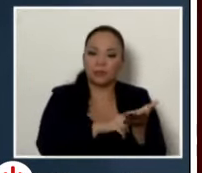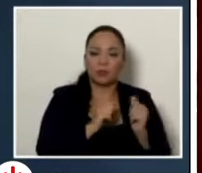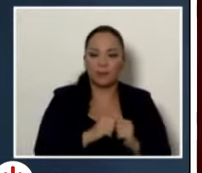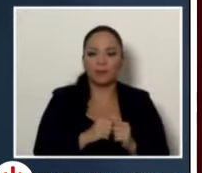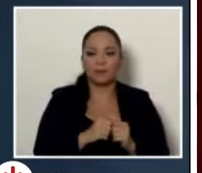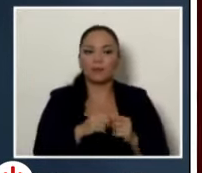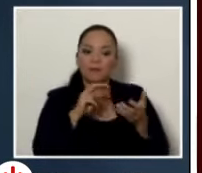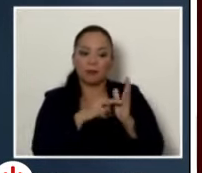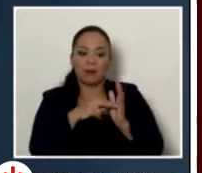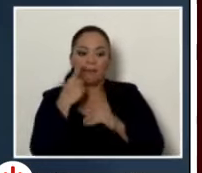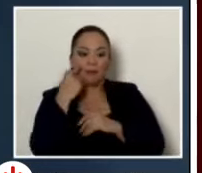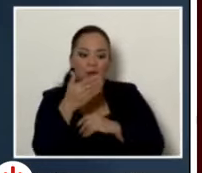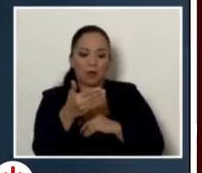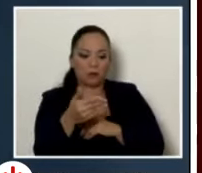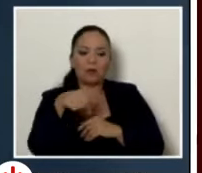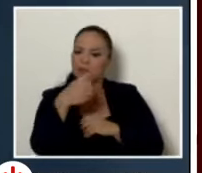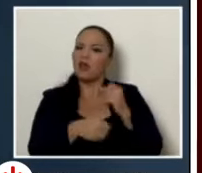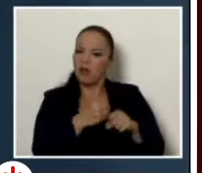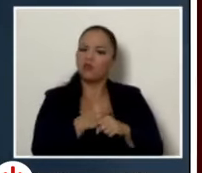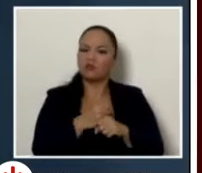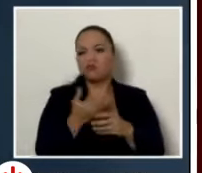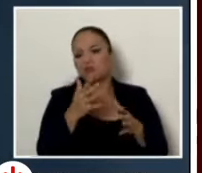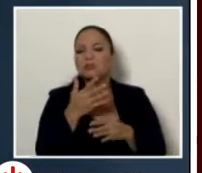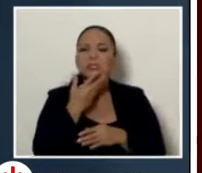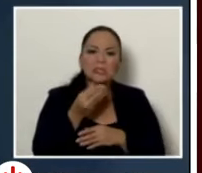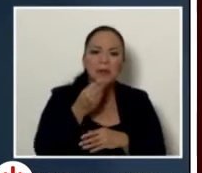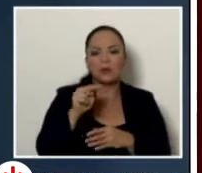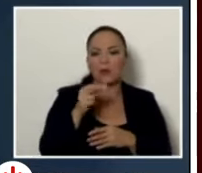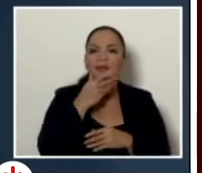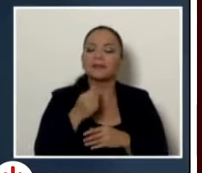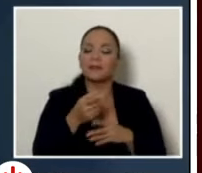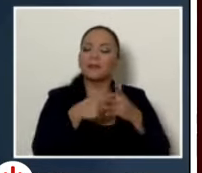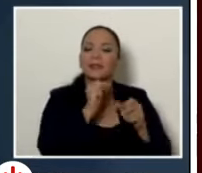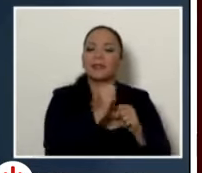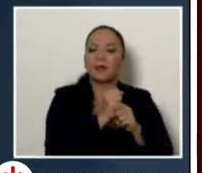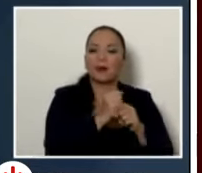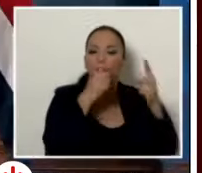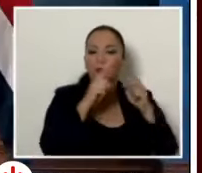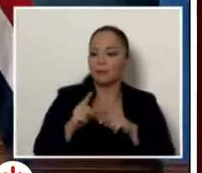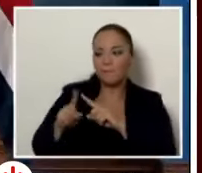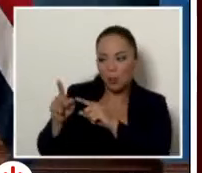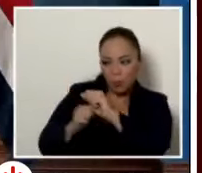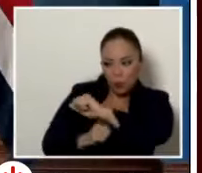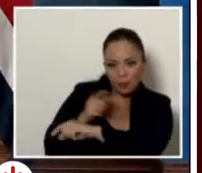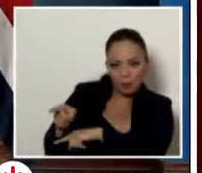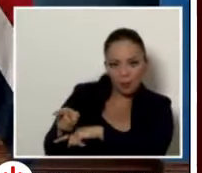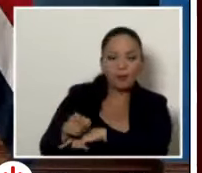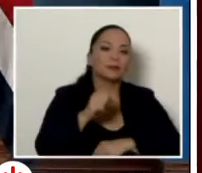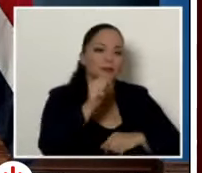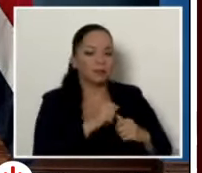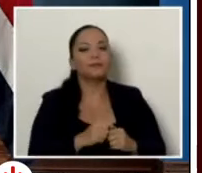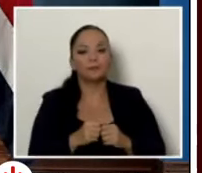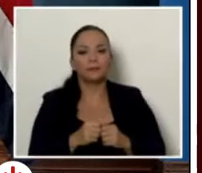cuándo es hacia finales de este año que usted puede ver que ya se empiece a trabajar en eso pero el puente el puente porque ambos